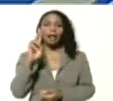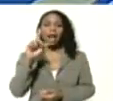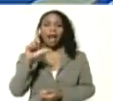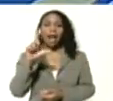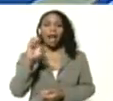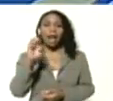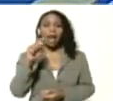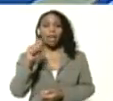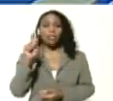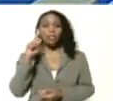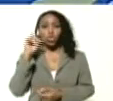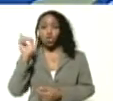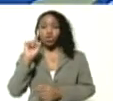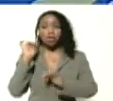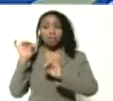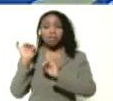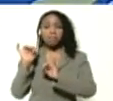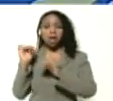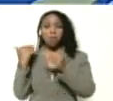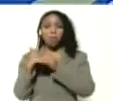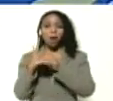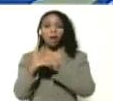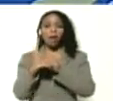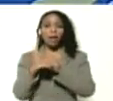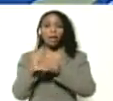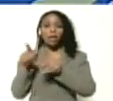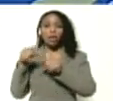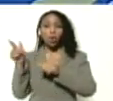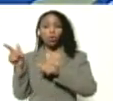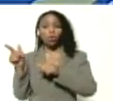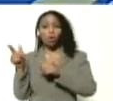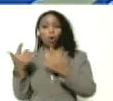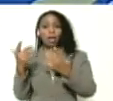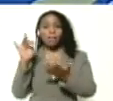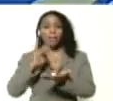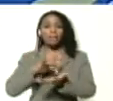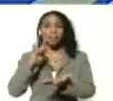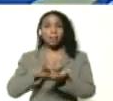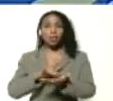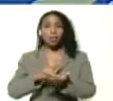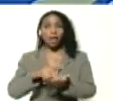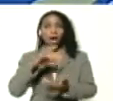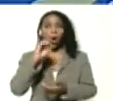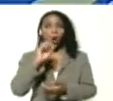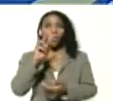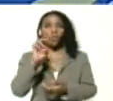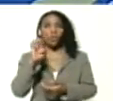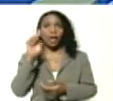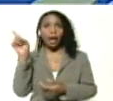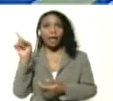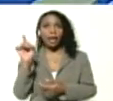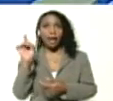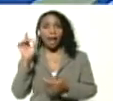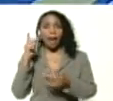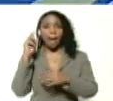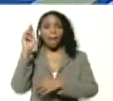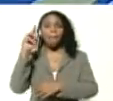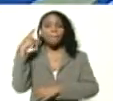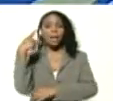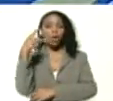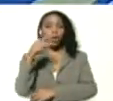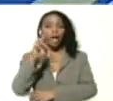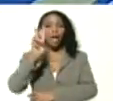no sé si es esta y Alexander Osuna integrante de la OVE ahí en la parroquia El Valle